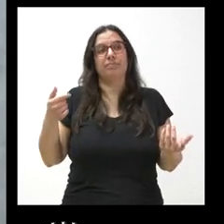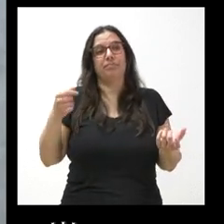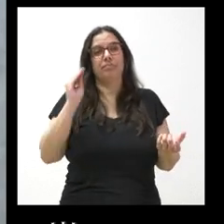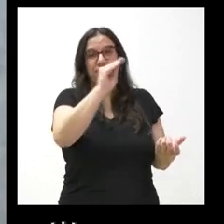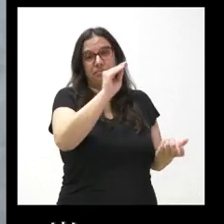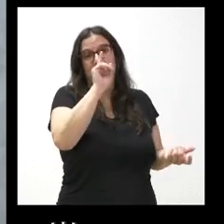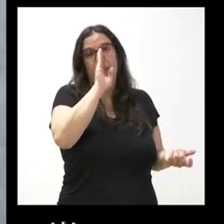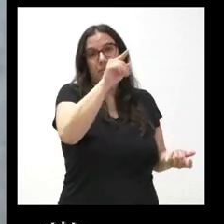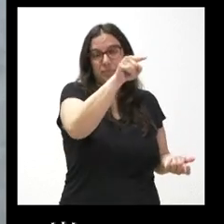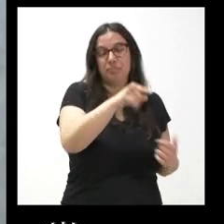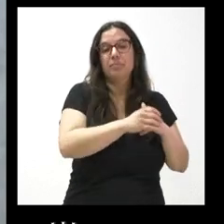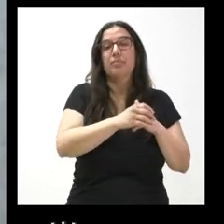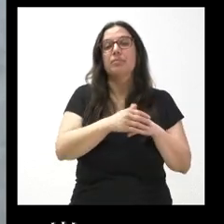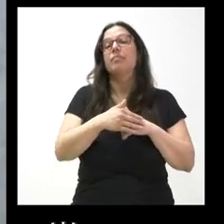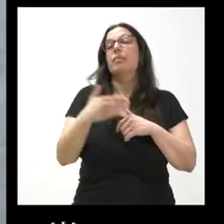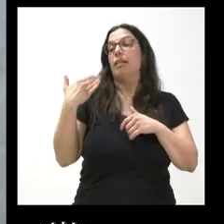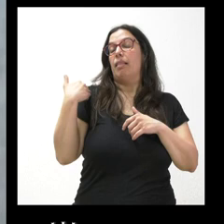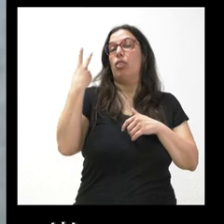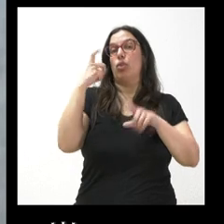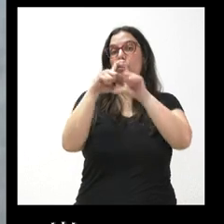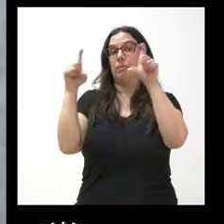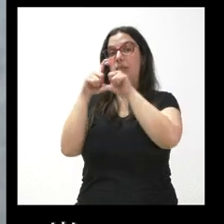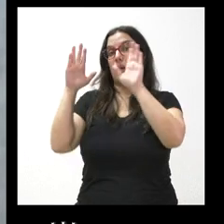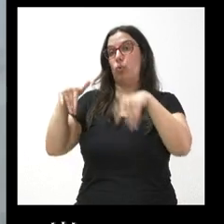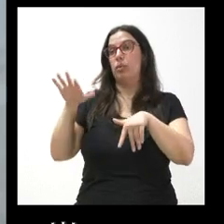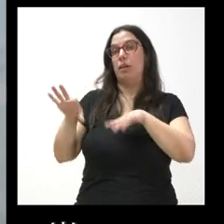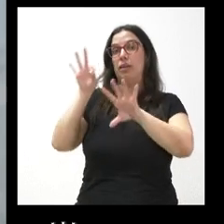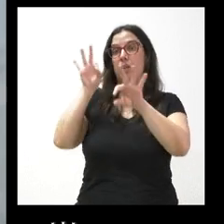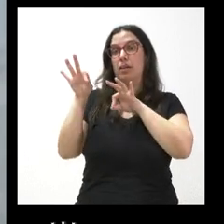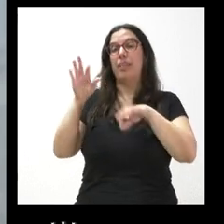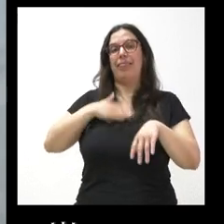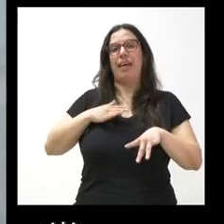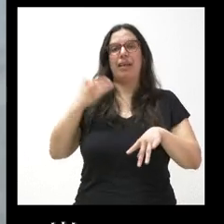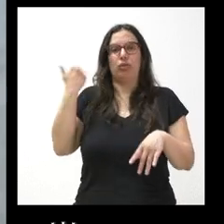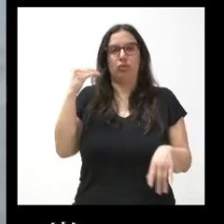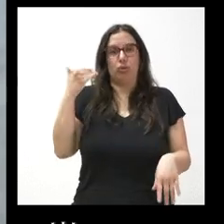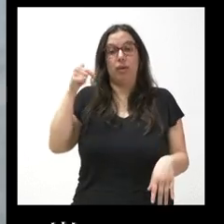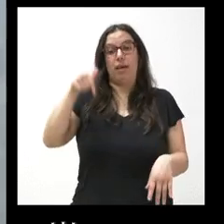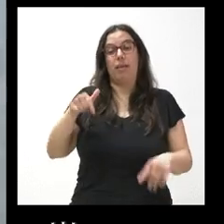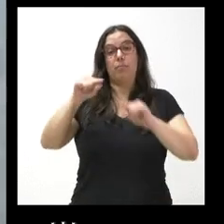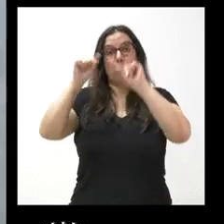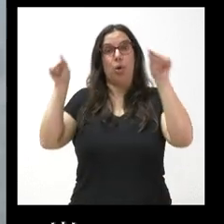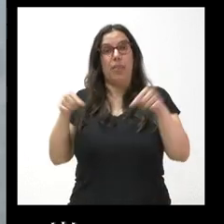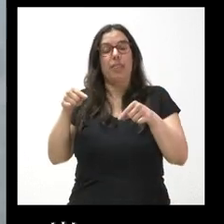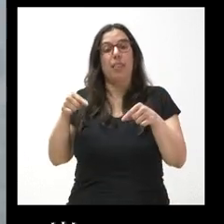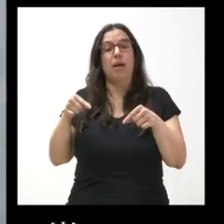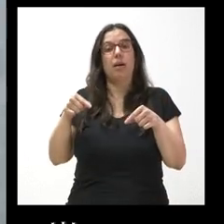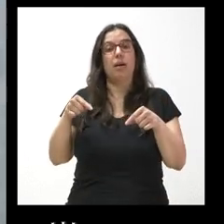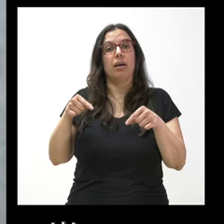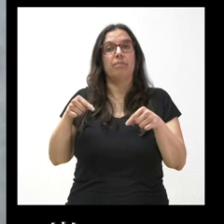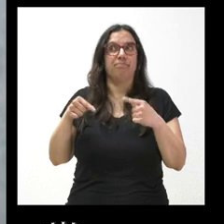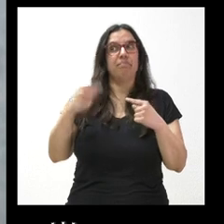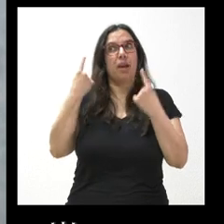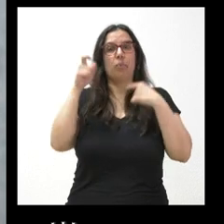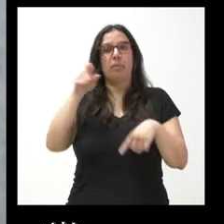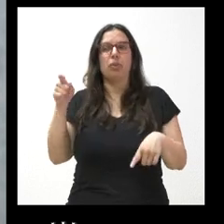Las dos últimas empresas que han elegido este polígono para instalarse son sorianas. Y aquí, en la provincia, hay muchas voces